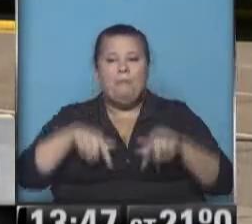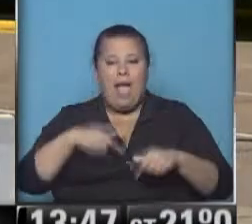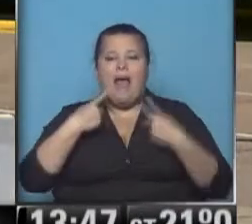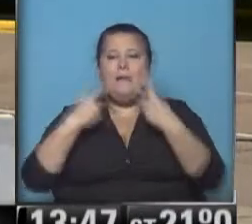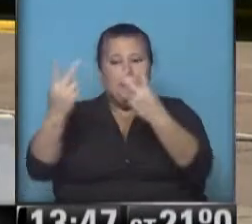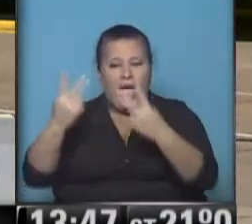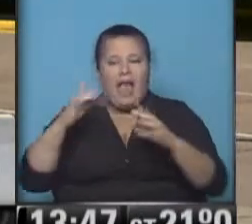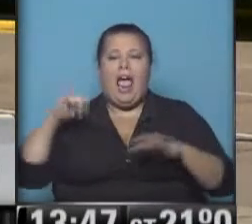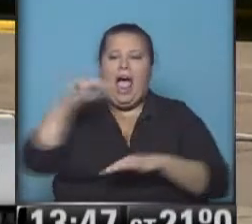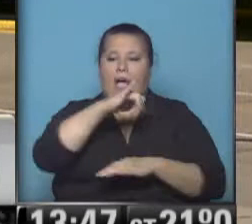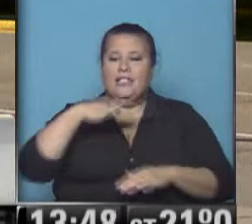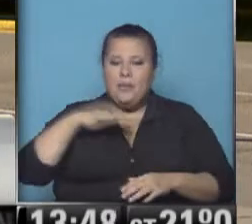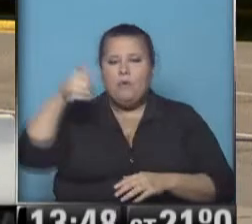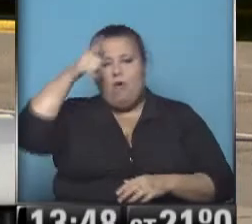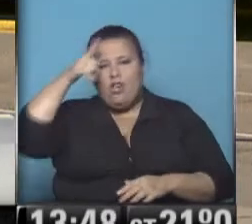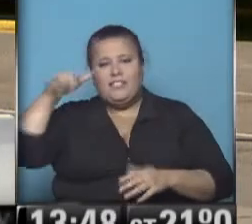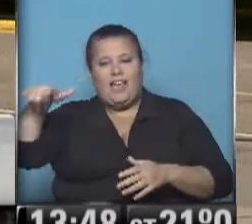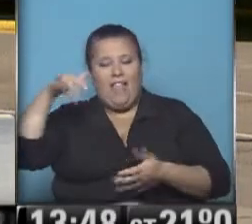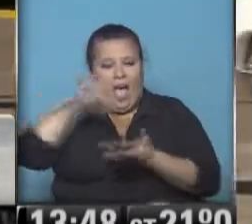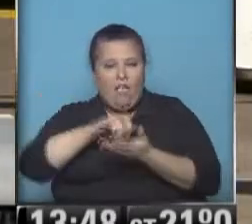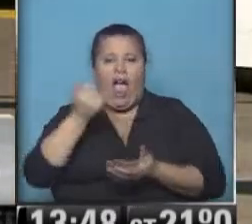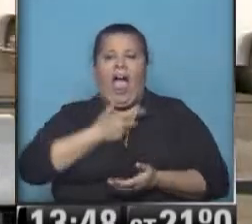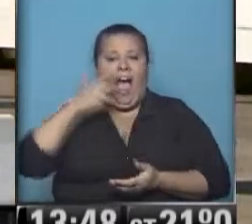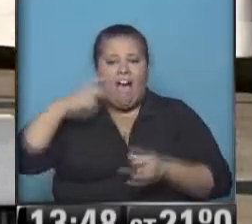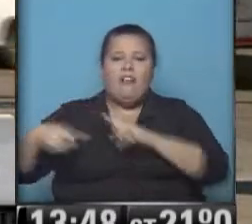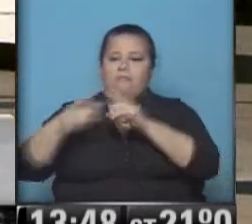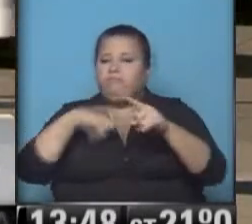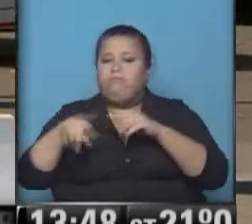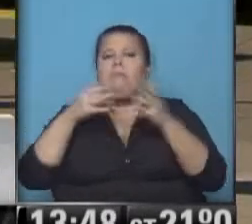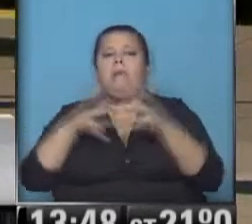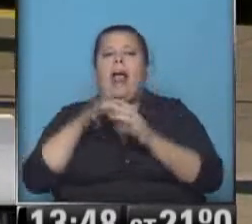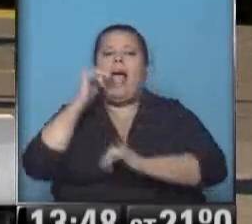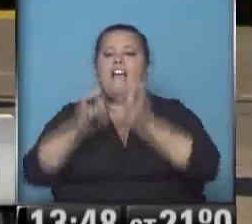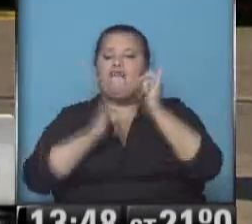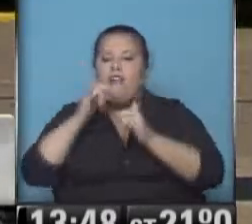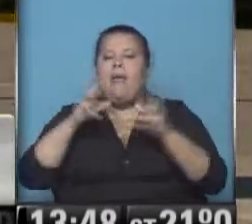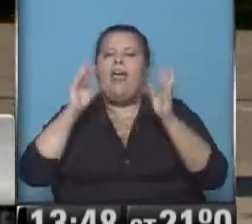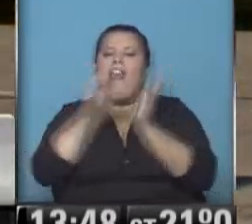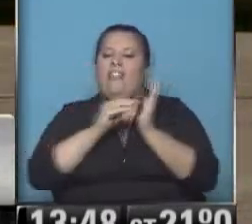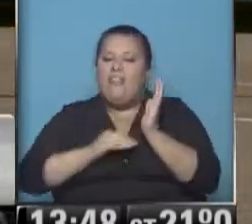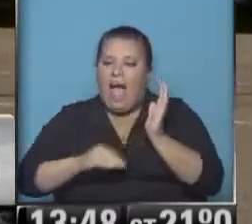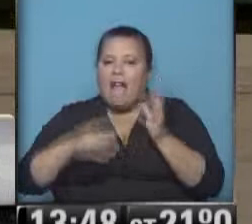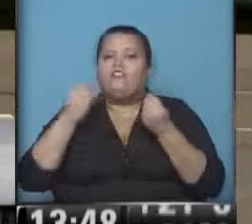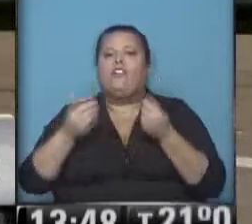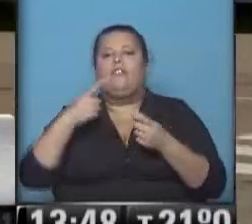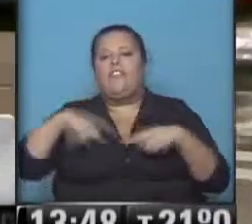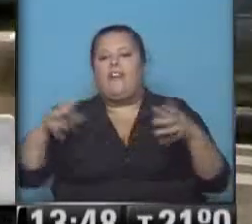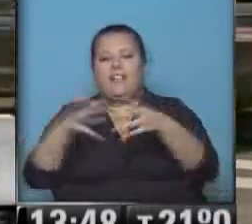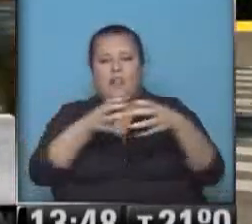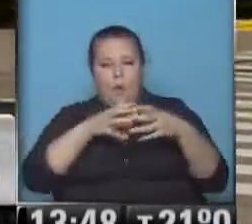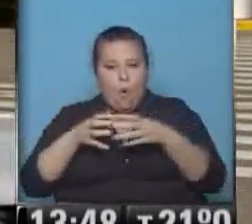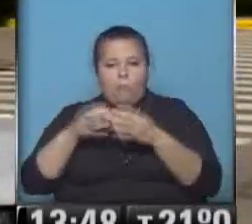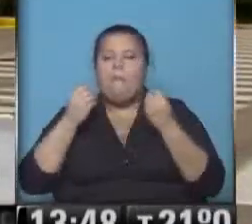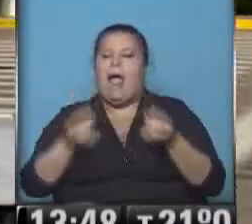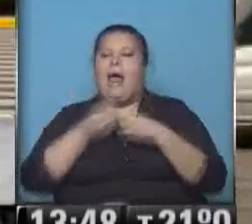Migraciones, Aviación Civil, Policía Aeroportuaria y la FIP que apunta a informatizar datos diseminados en varios organismos